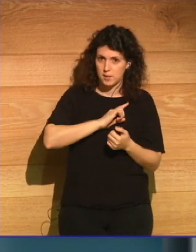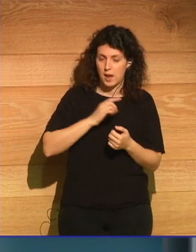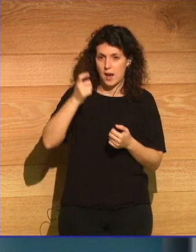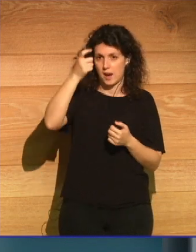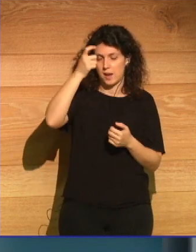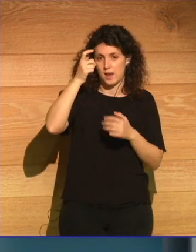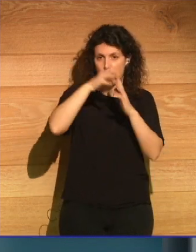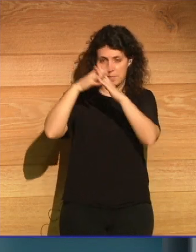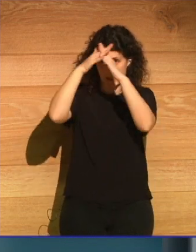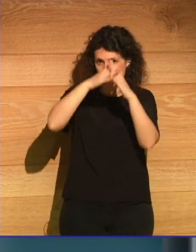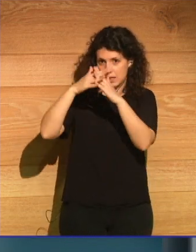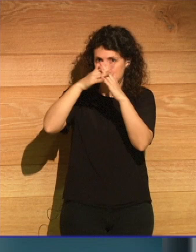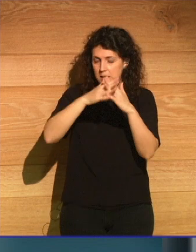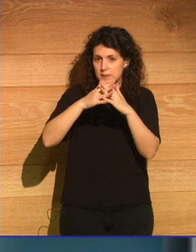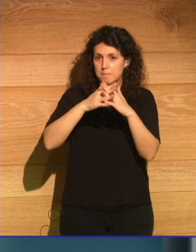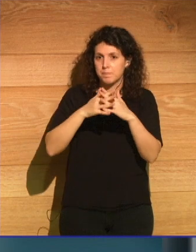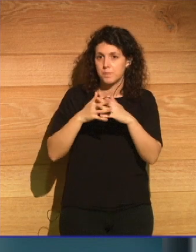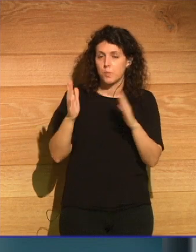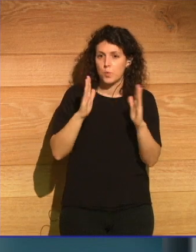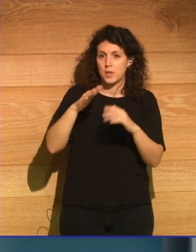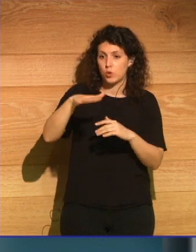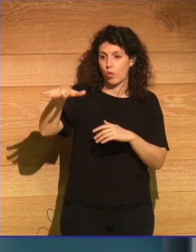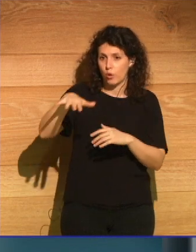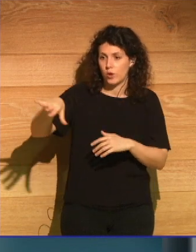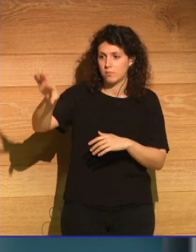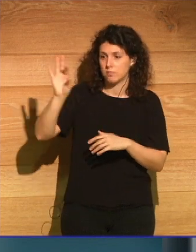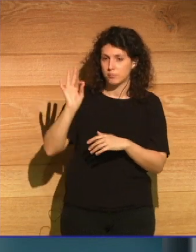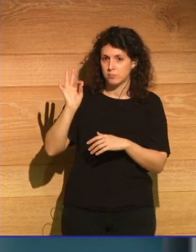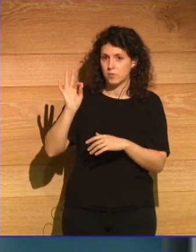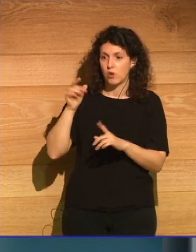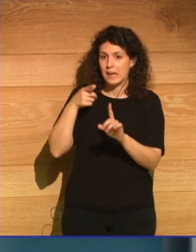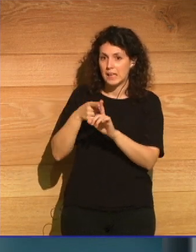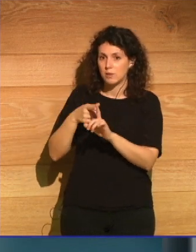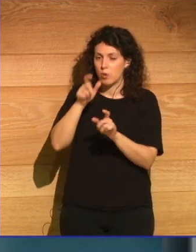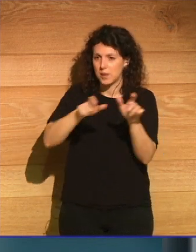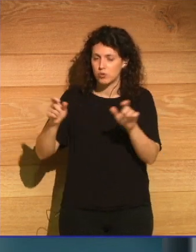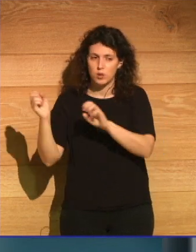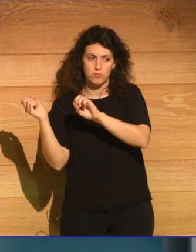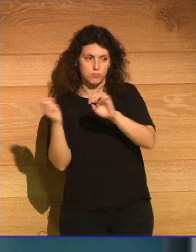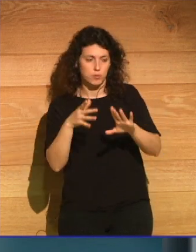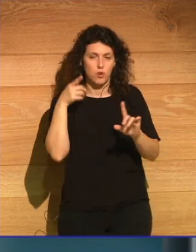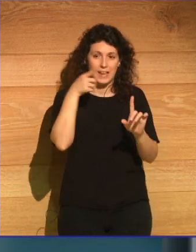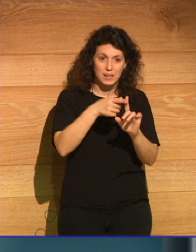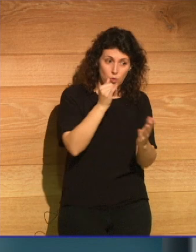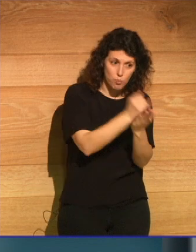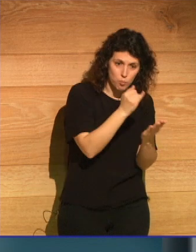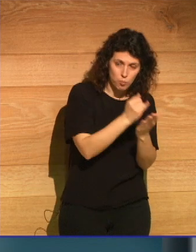americanas cuando eligieron este sitio para evacuarlo para los test nucleares